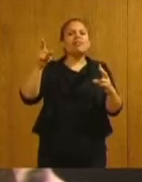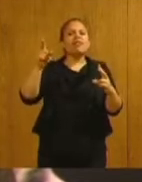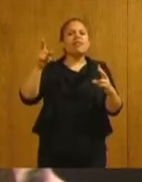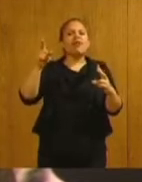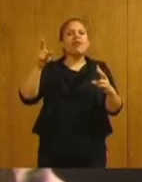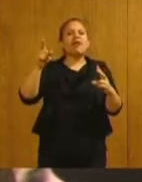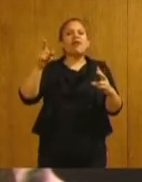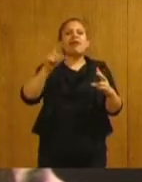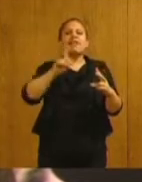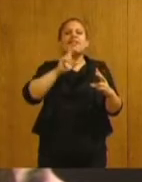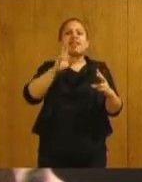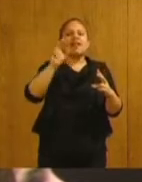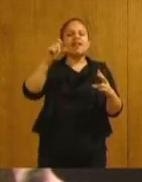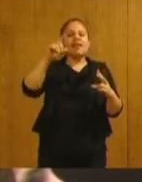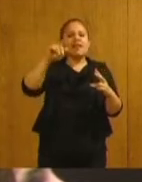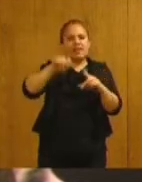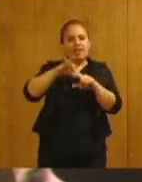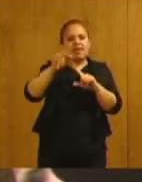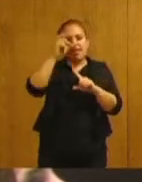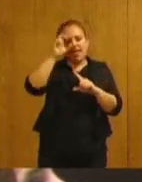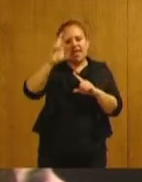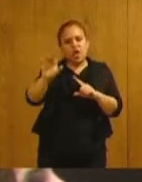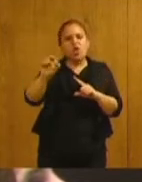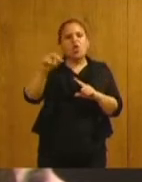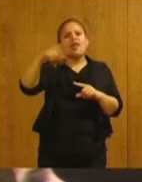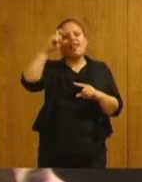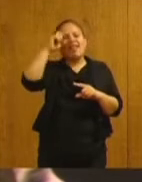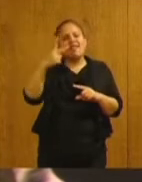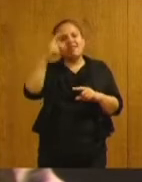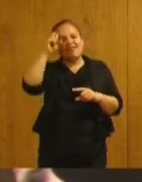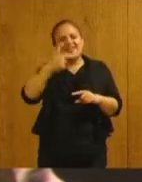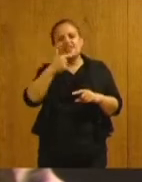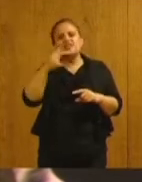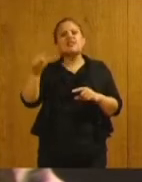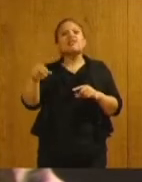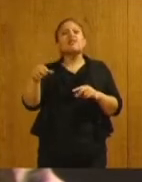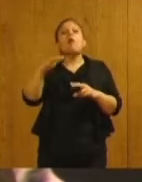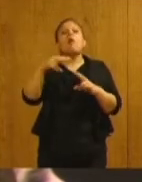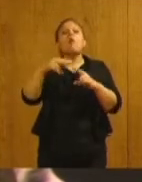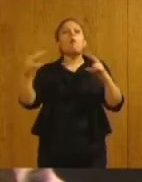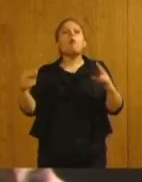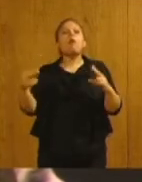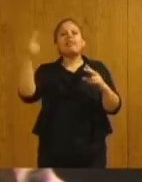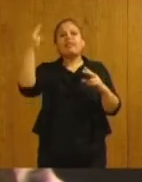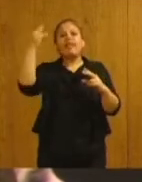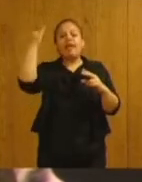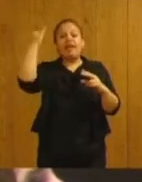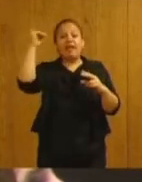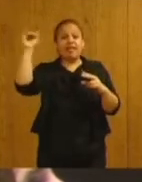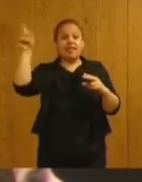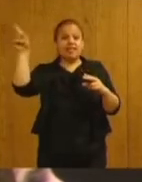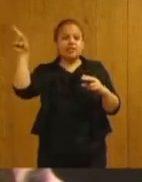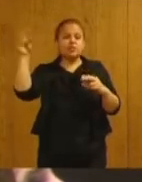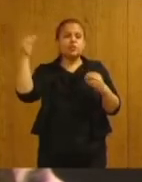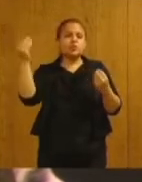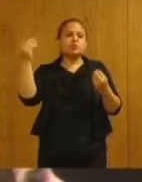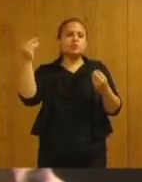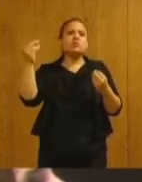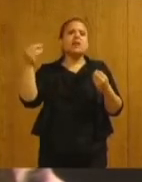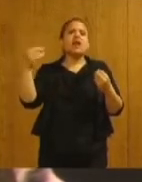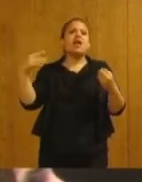-Neves, para el tránsito terrestre de personas, luego de múltiples